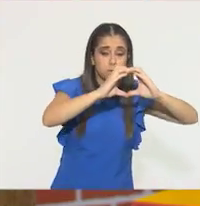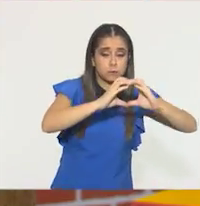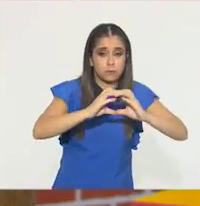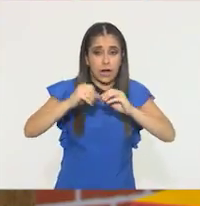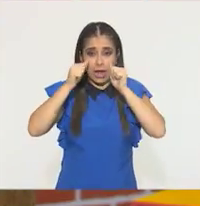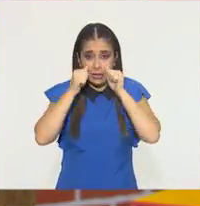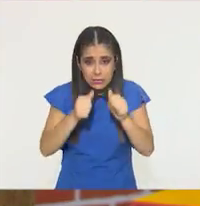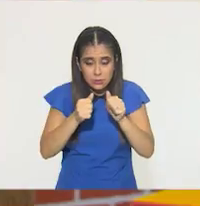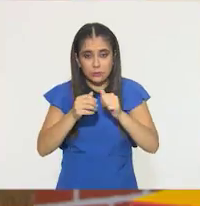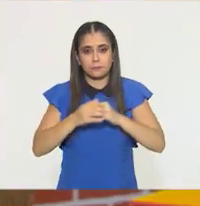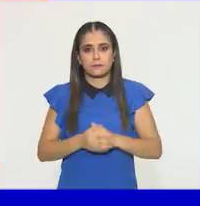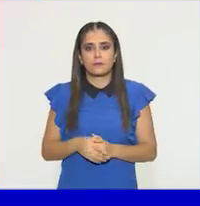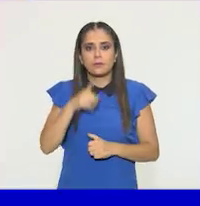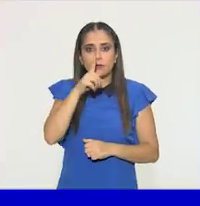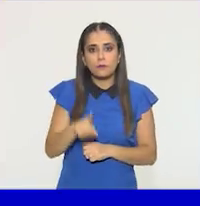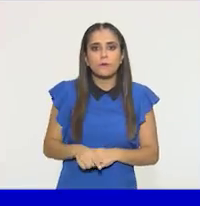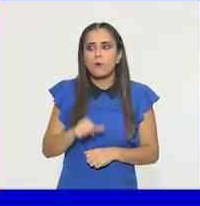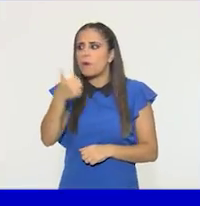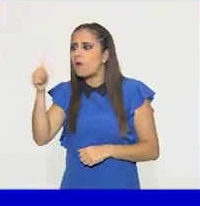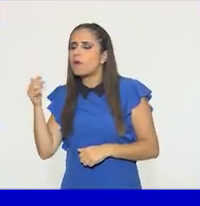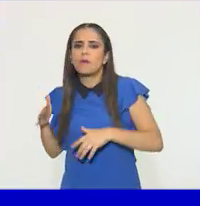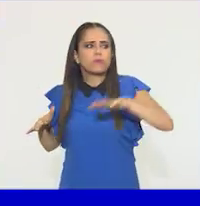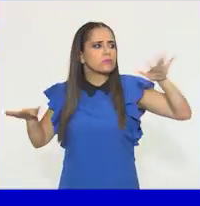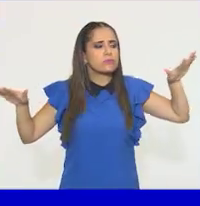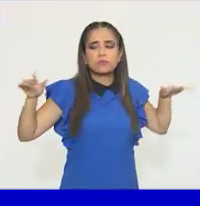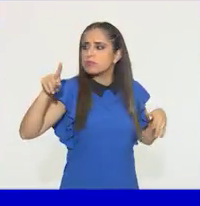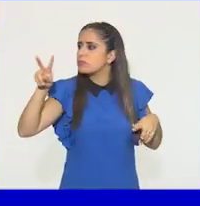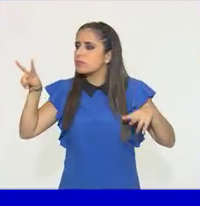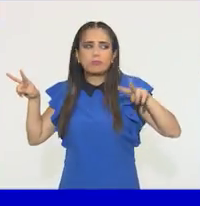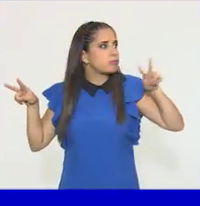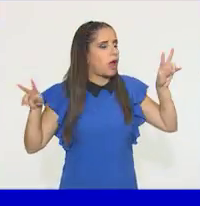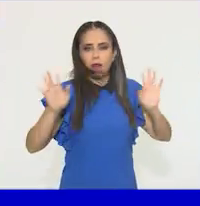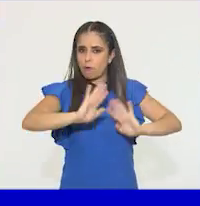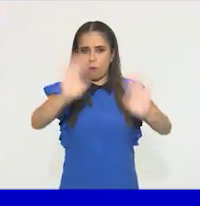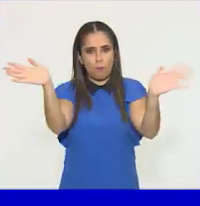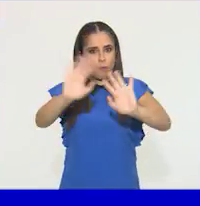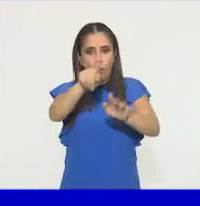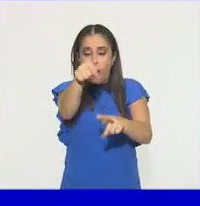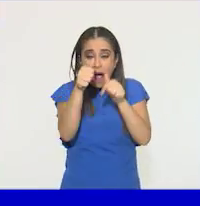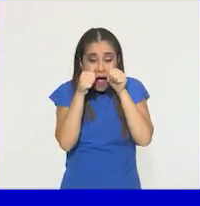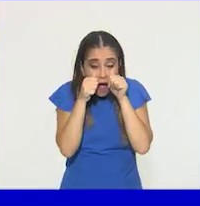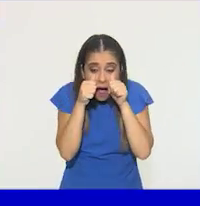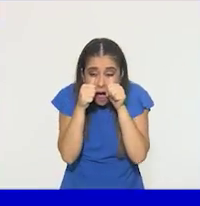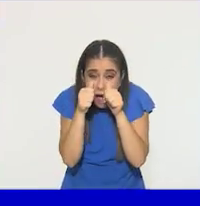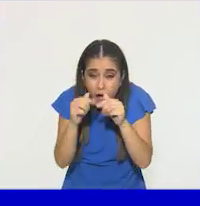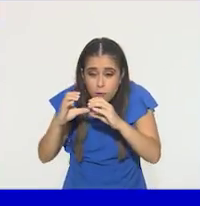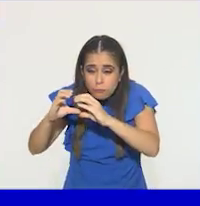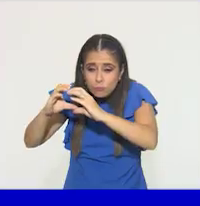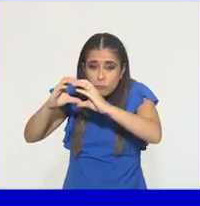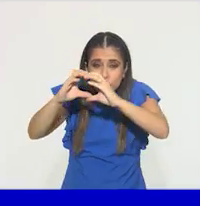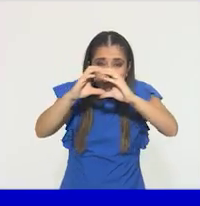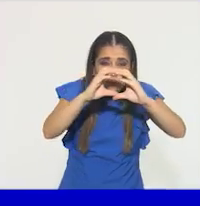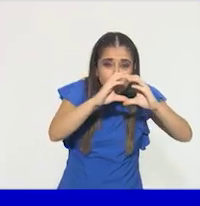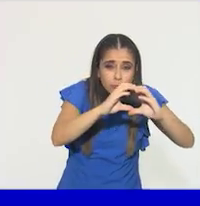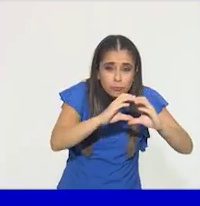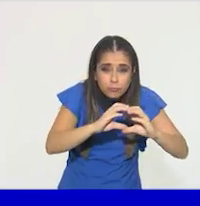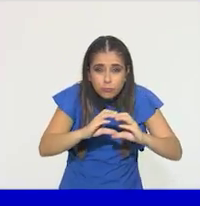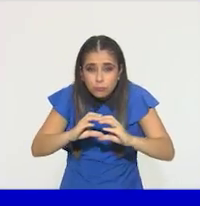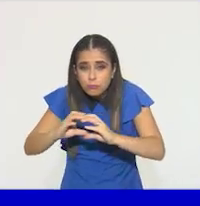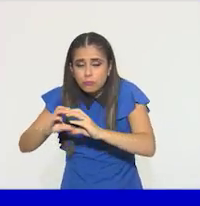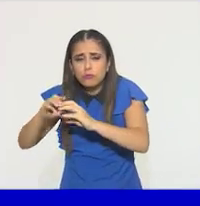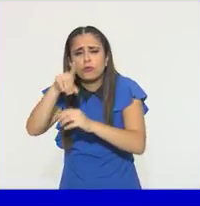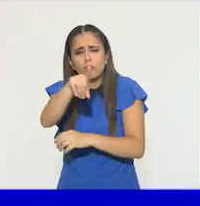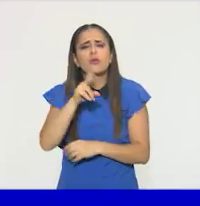No nos estamos dejando llevar por lo que pasa alrededor. Solamente el círculo es en lo que nos vamos a concentrar. Respiramos